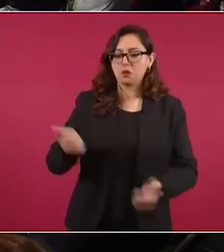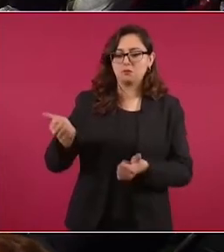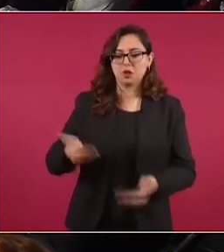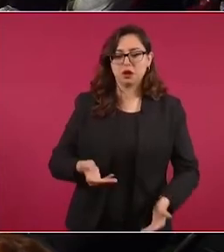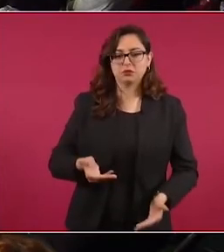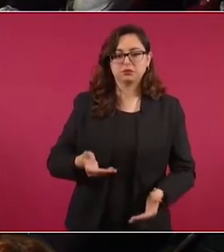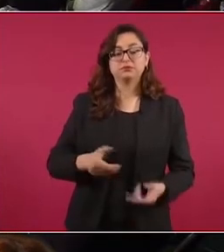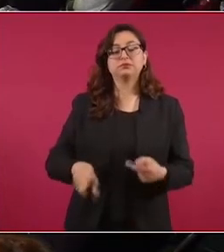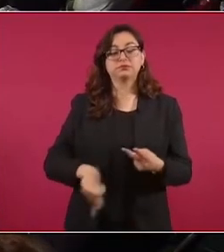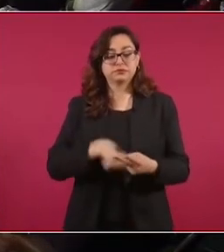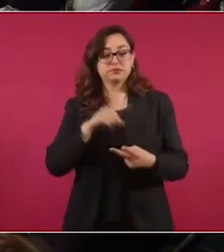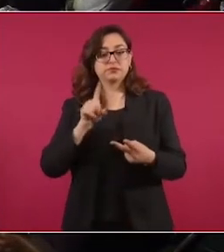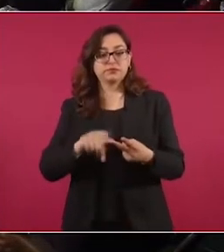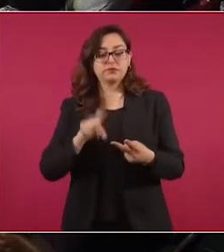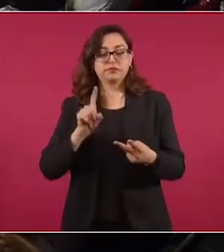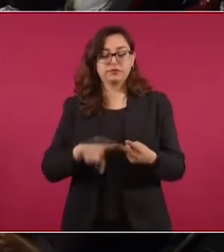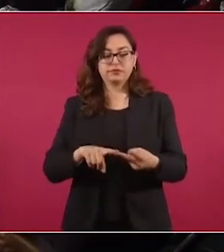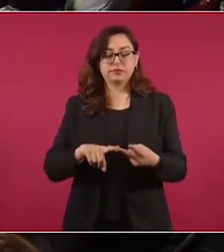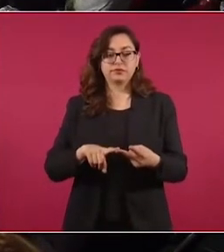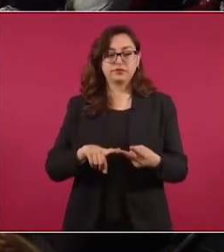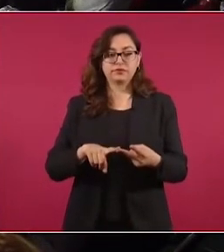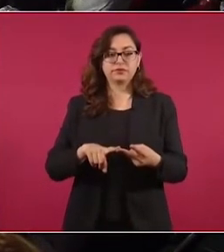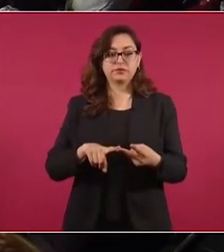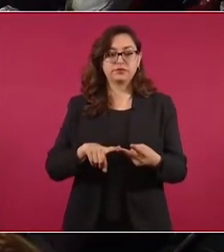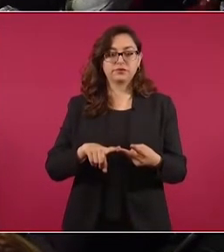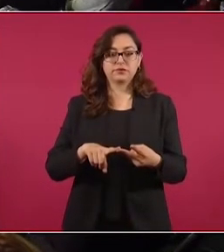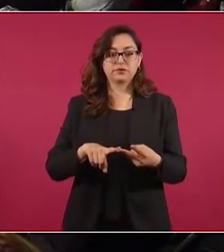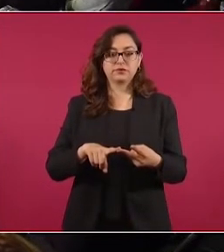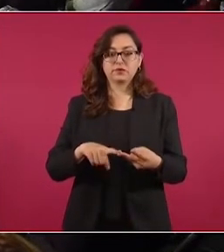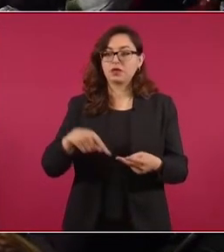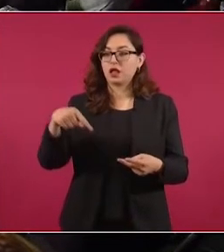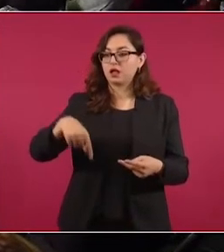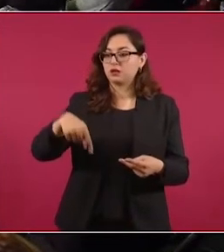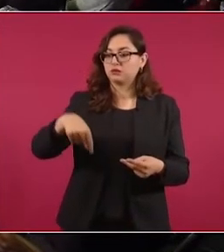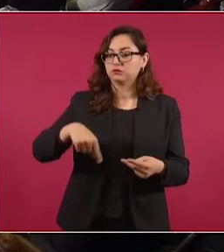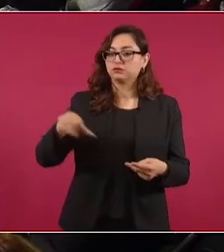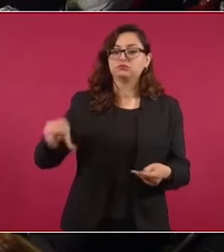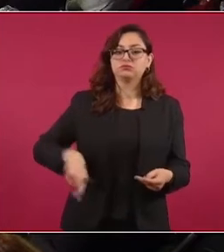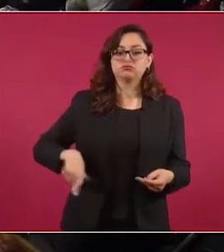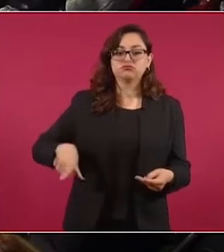Se ha impulsado también mucho la inversión pública.